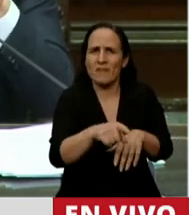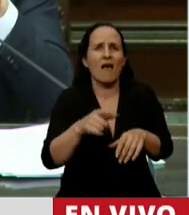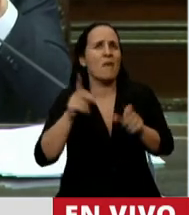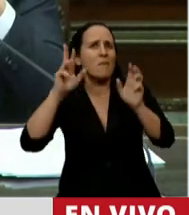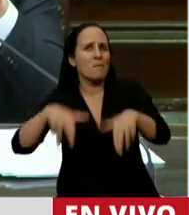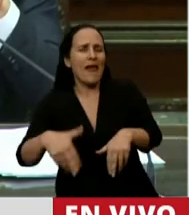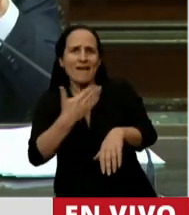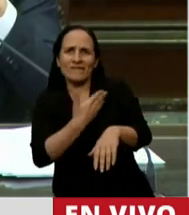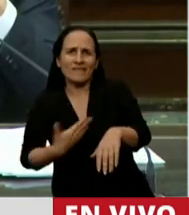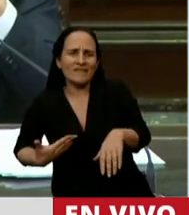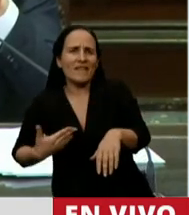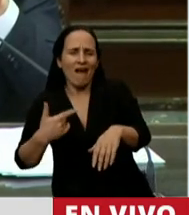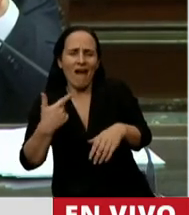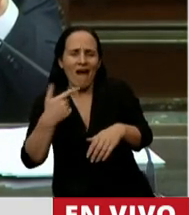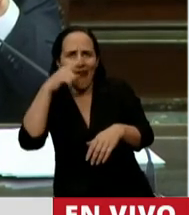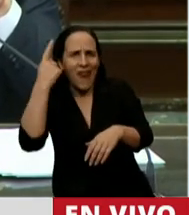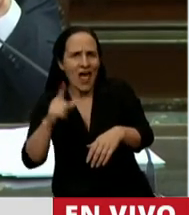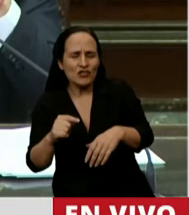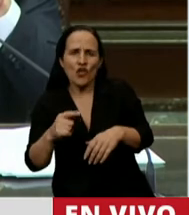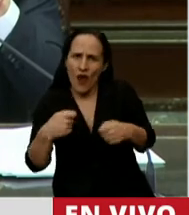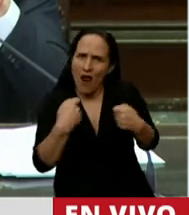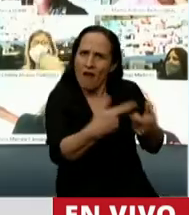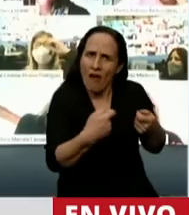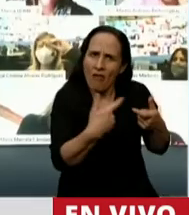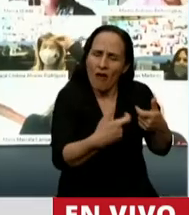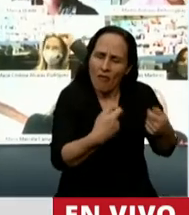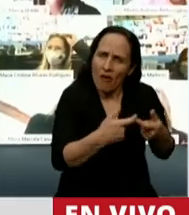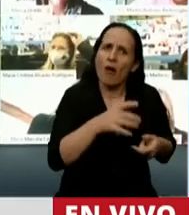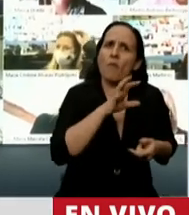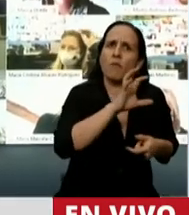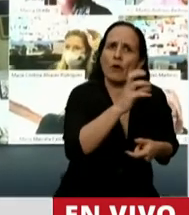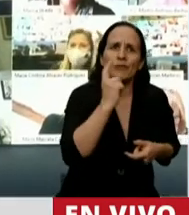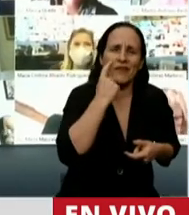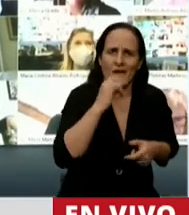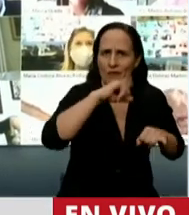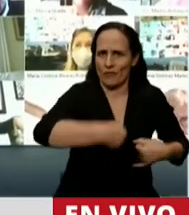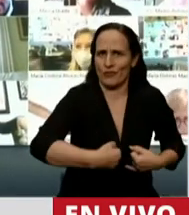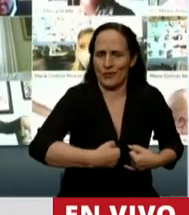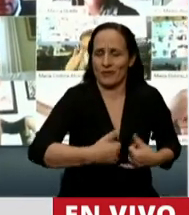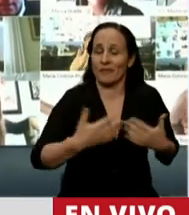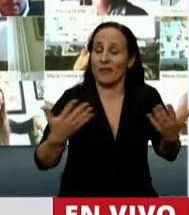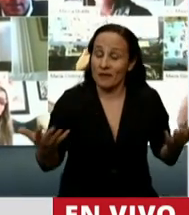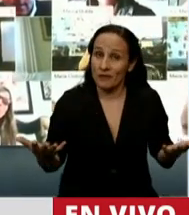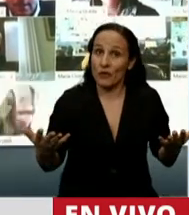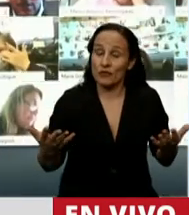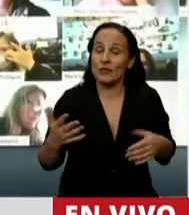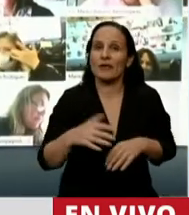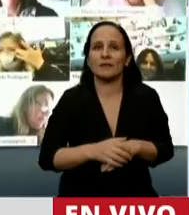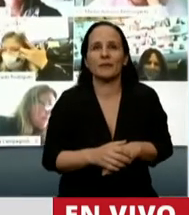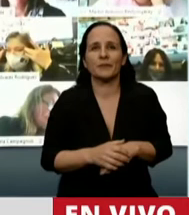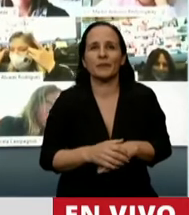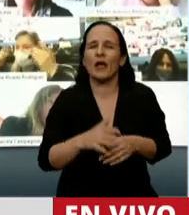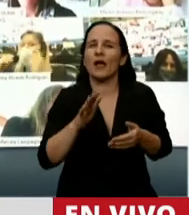nacionales hemos garantizado de que llegue a la provincia de Entre Ríos. Así que concretamente, en créditos